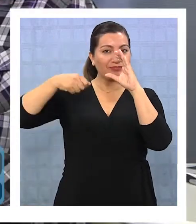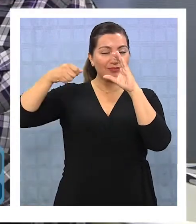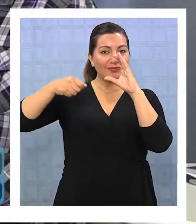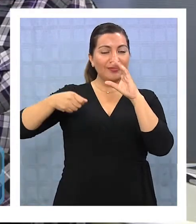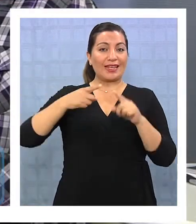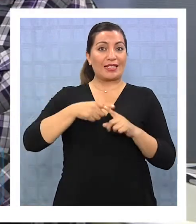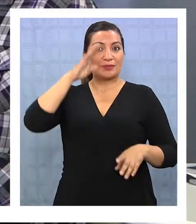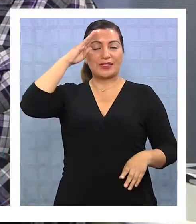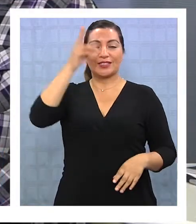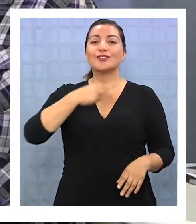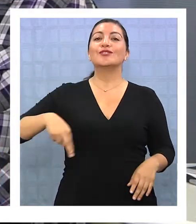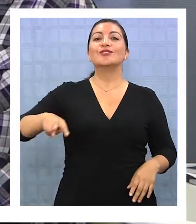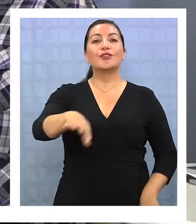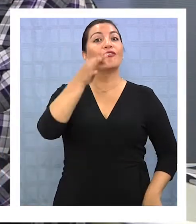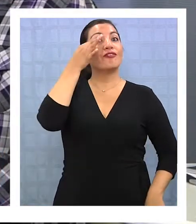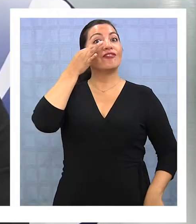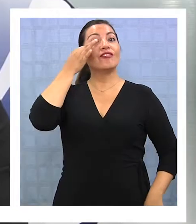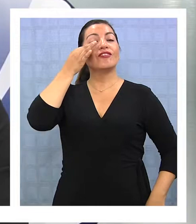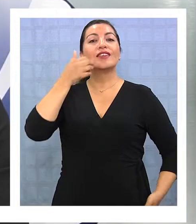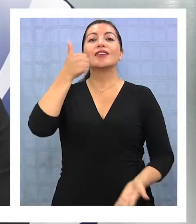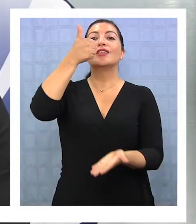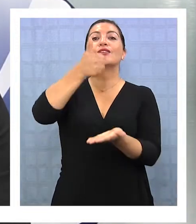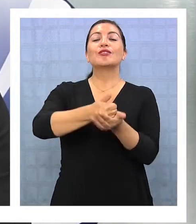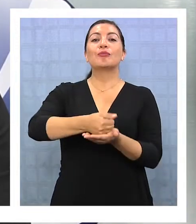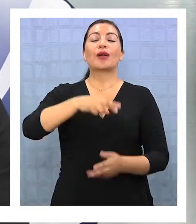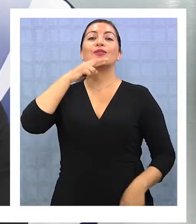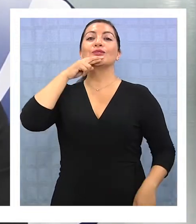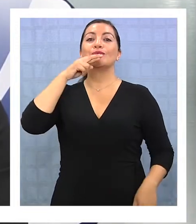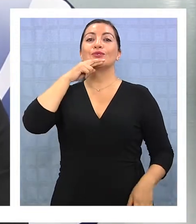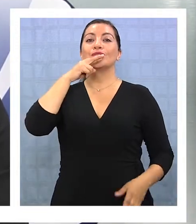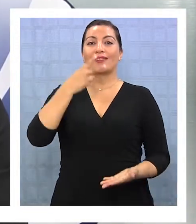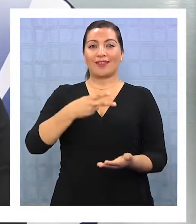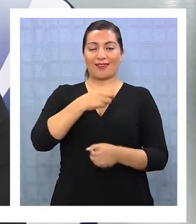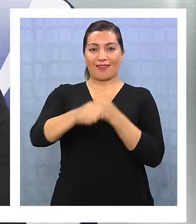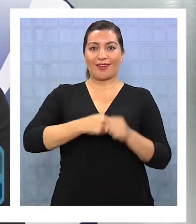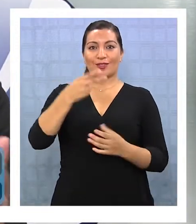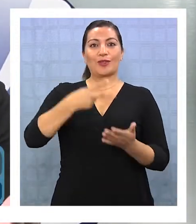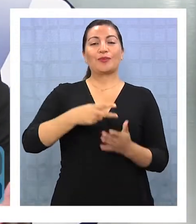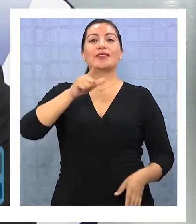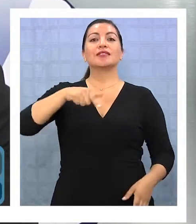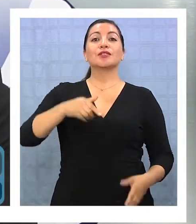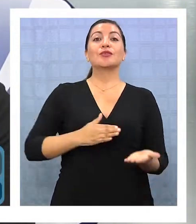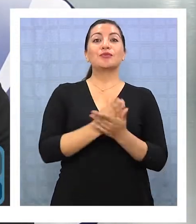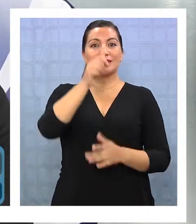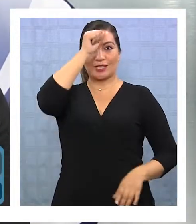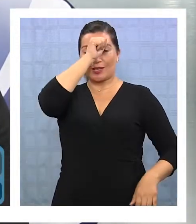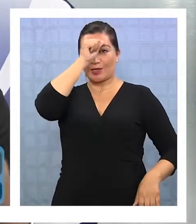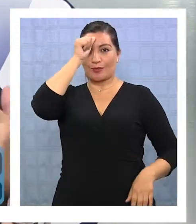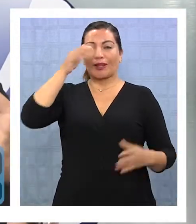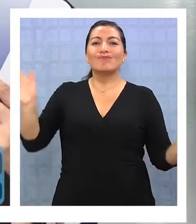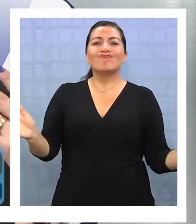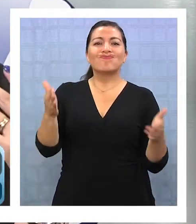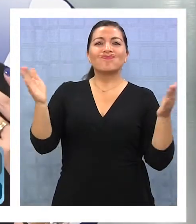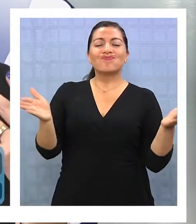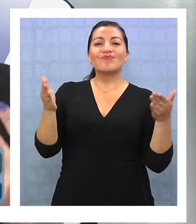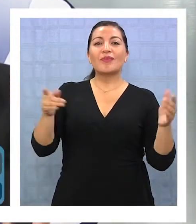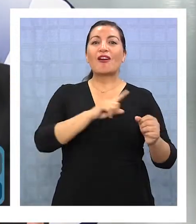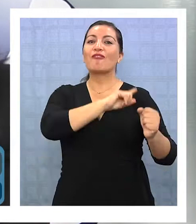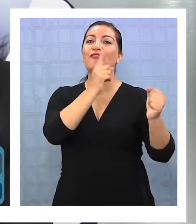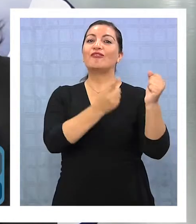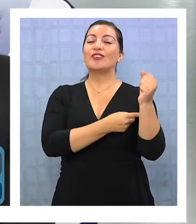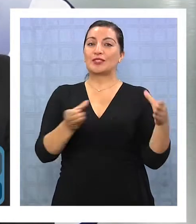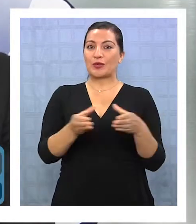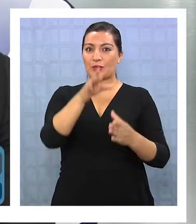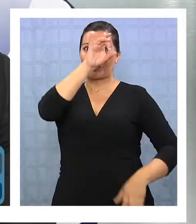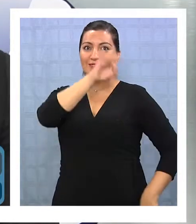experimental, vamos a poder ver la Copa Confederaciones 2017 comenzando este domingo entonces, alentando todos con más